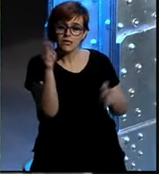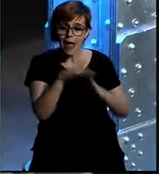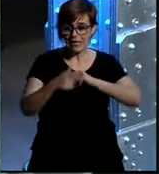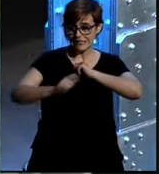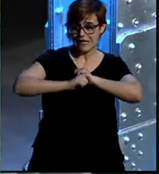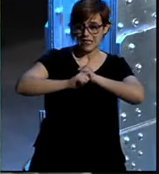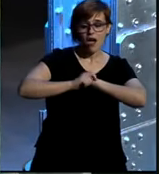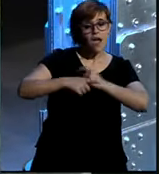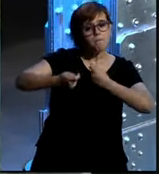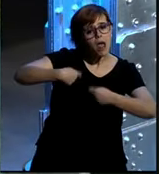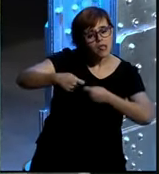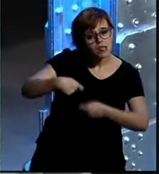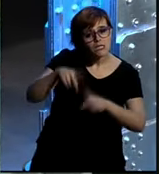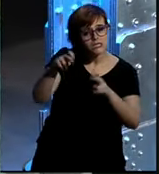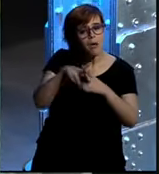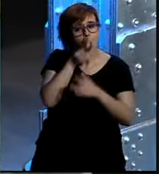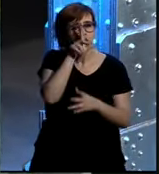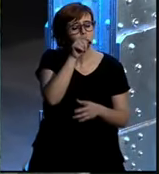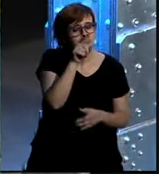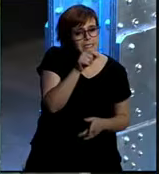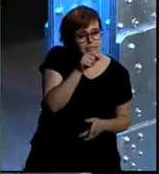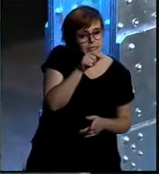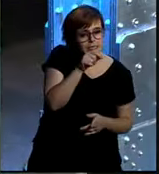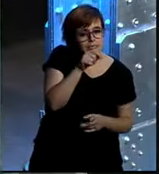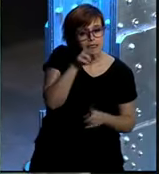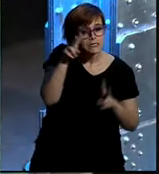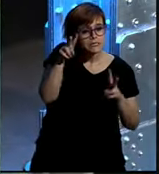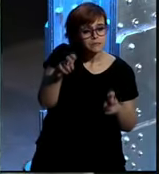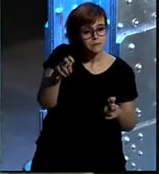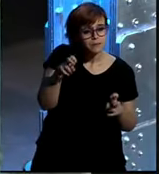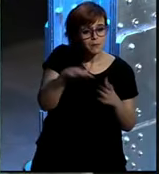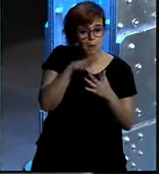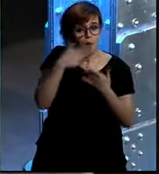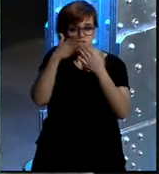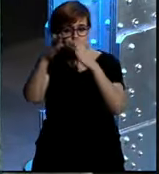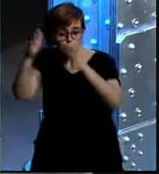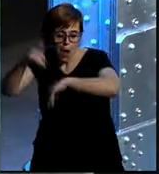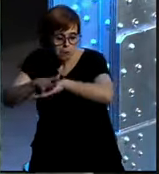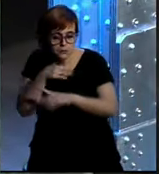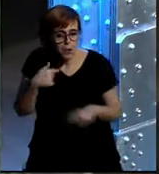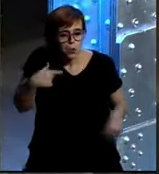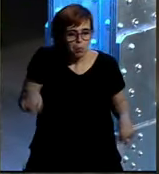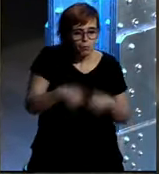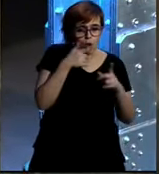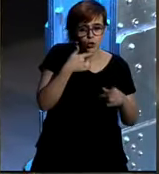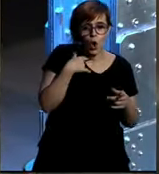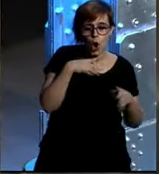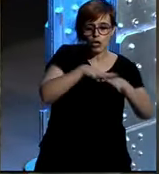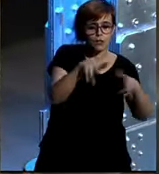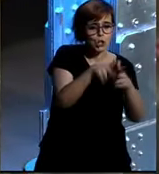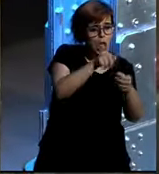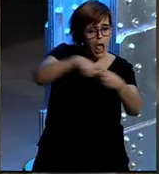estrategia de marketing basada en Twitter es y no tiene Facebook a mí me da igual yo tengo estoy en todas pero